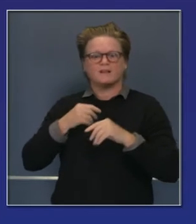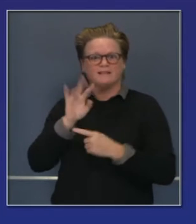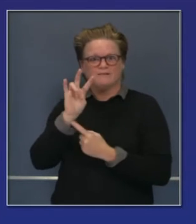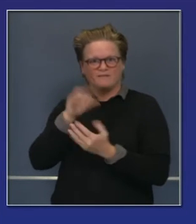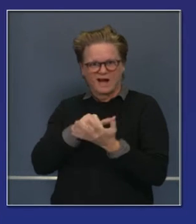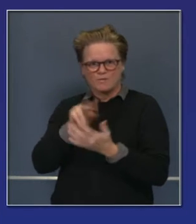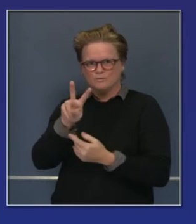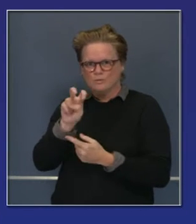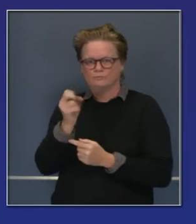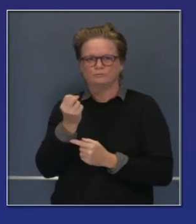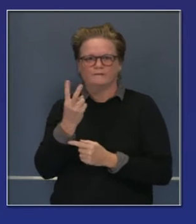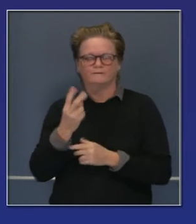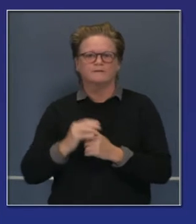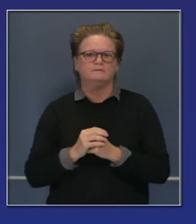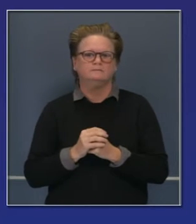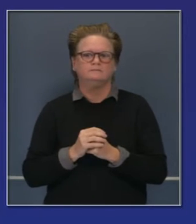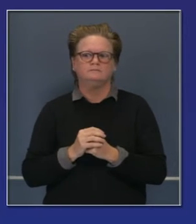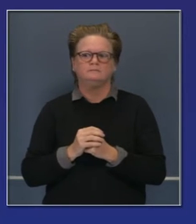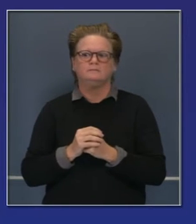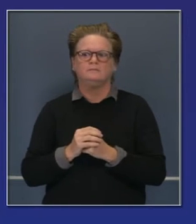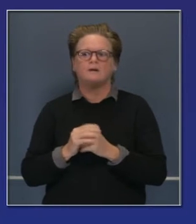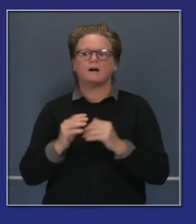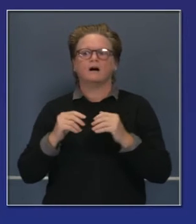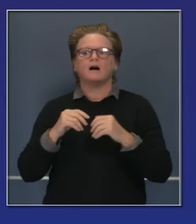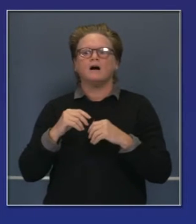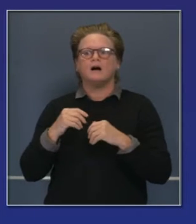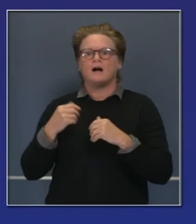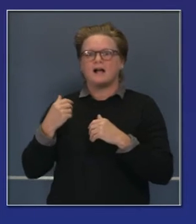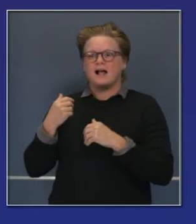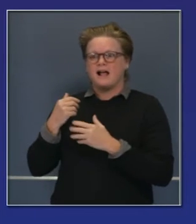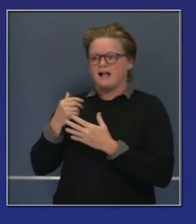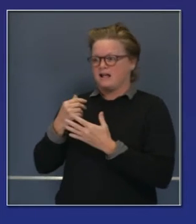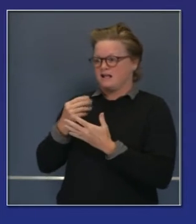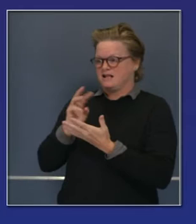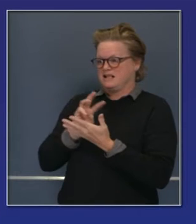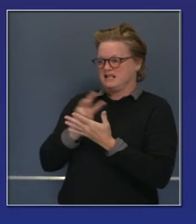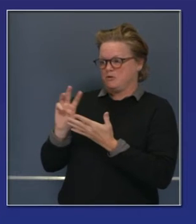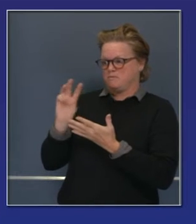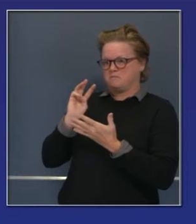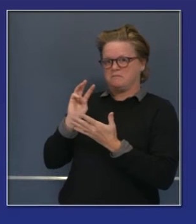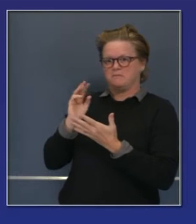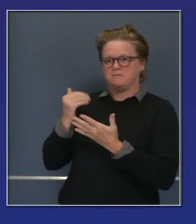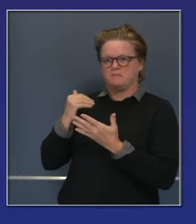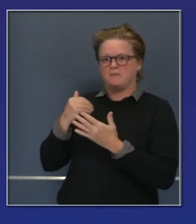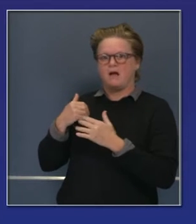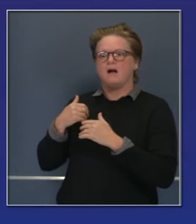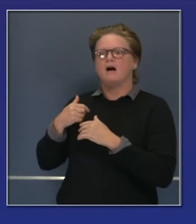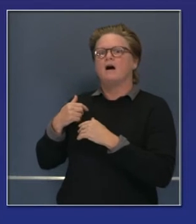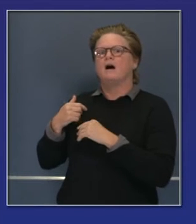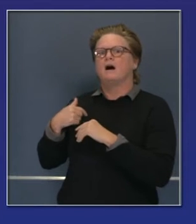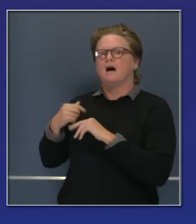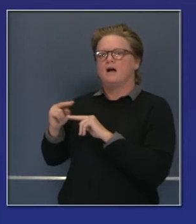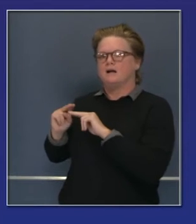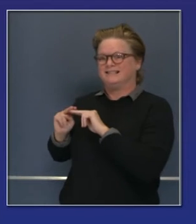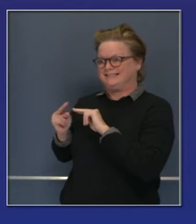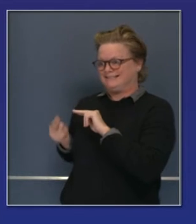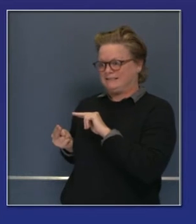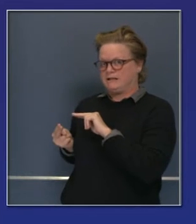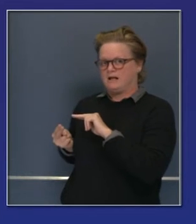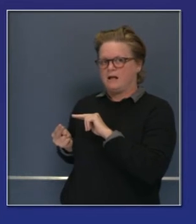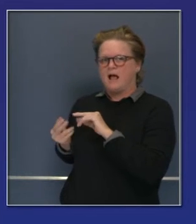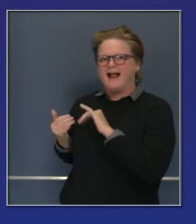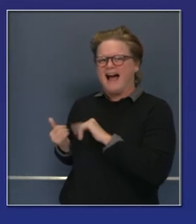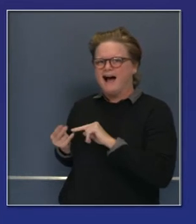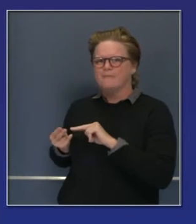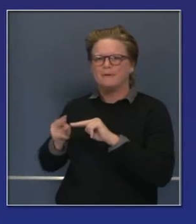hace seis semanas, perdón, fue una cifra que habíamos visto también. Pero desde principios de octubre, cuando pudimos bajar estas